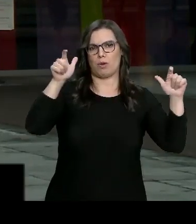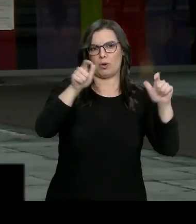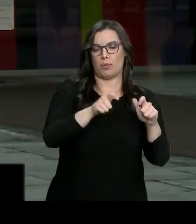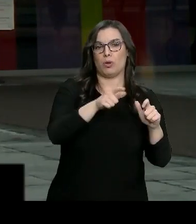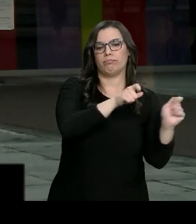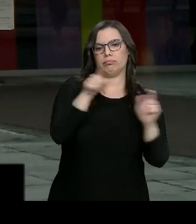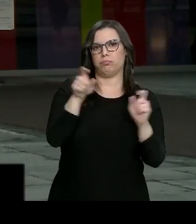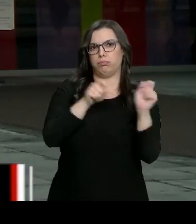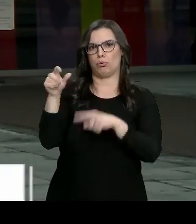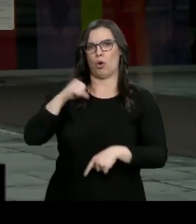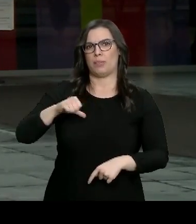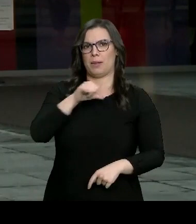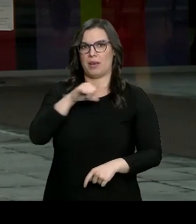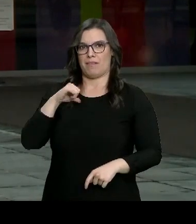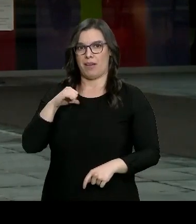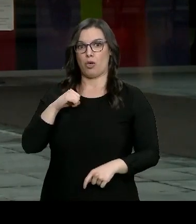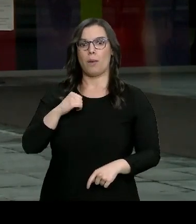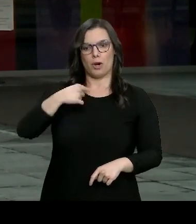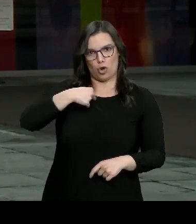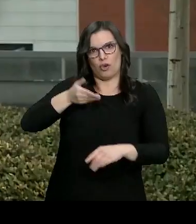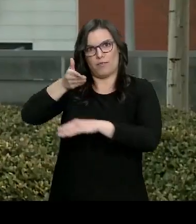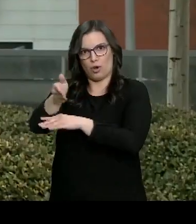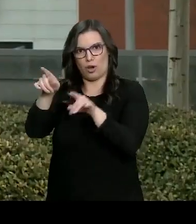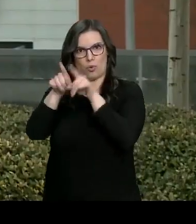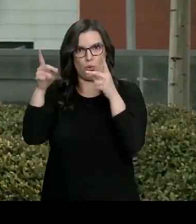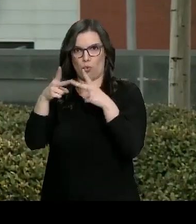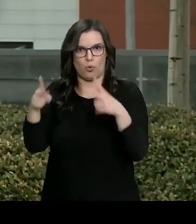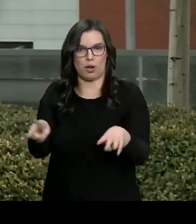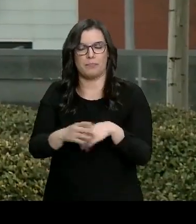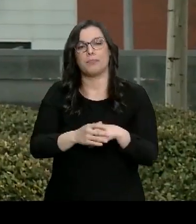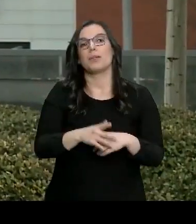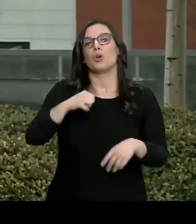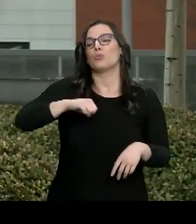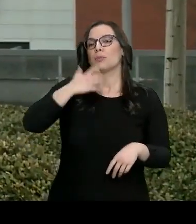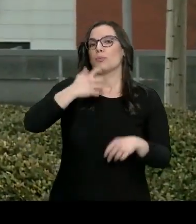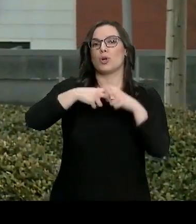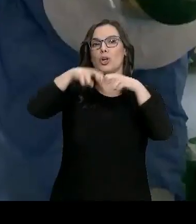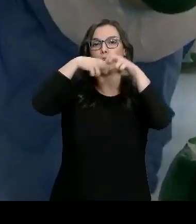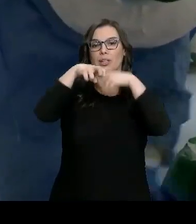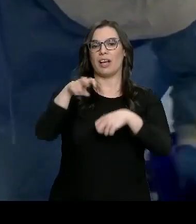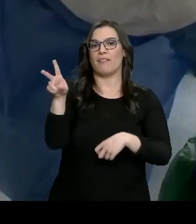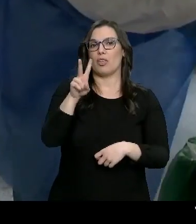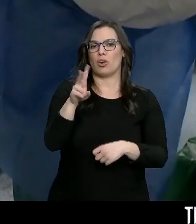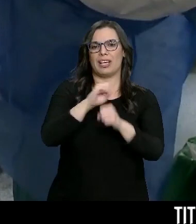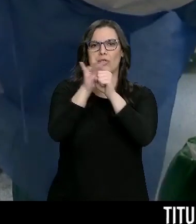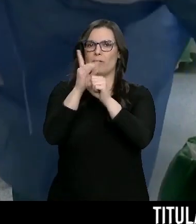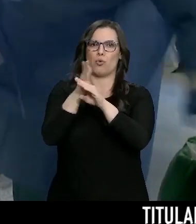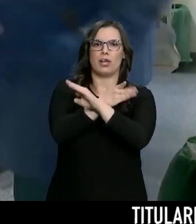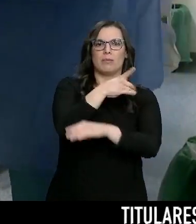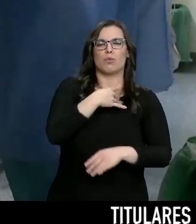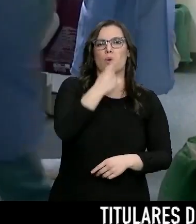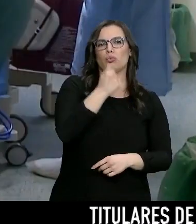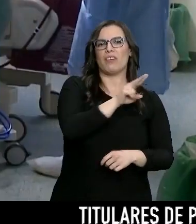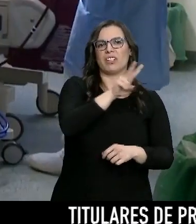derivando a hospitales privados, pero vamos nosotros a hacerlas. Si en el Hospital Río Ortega de Valladolid antes de la pandemia se hacían 22